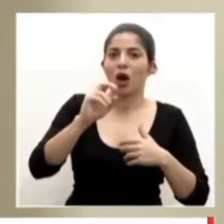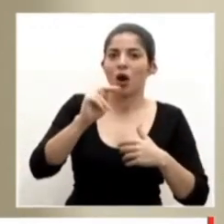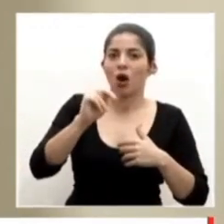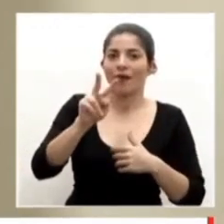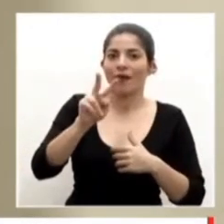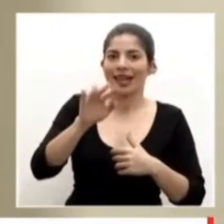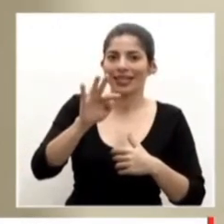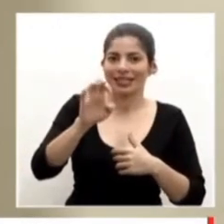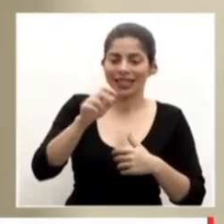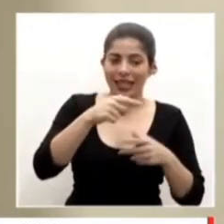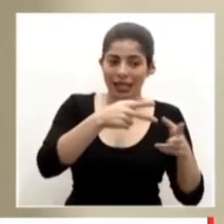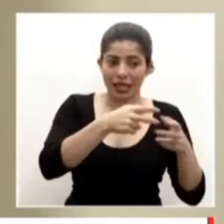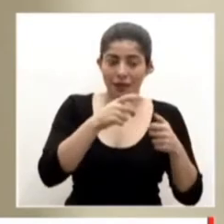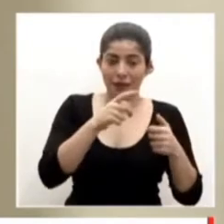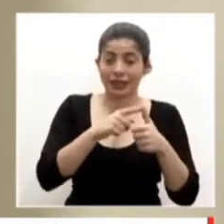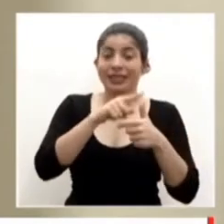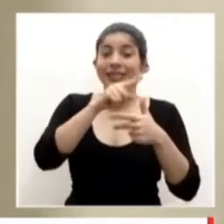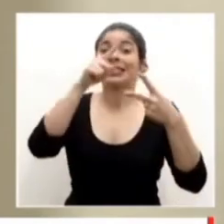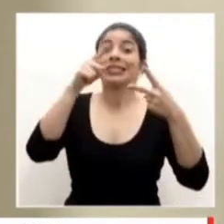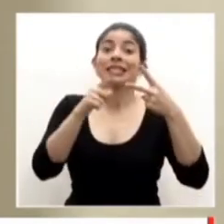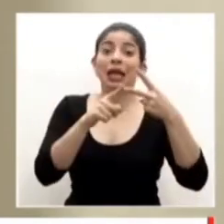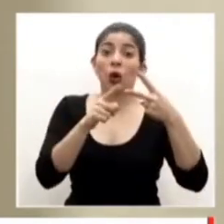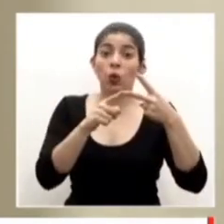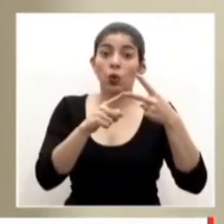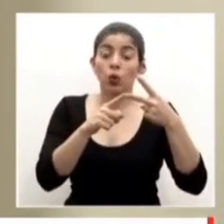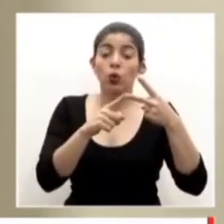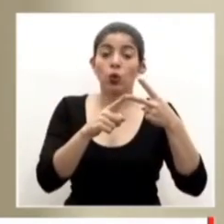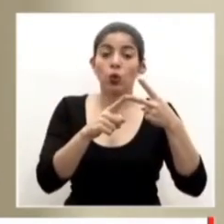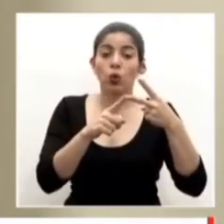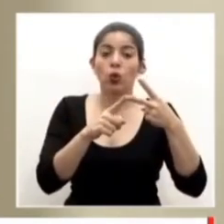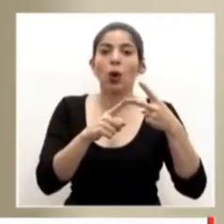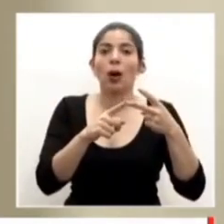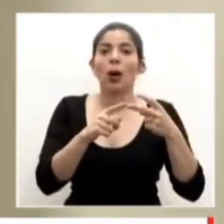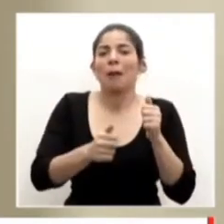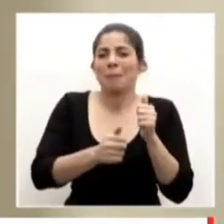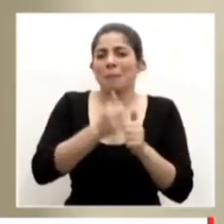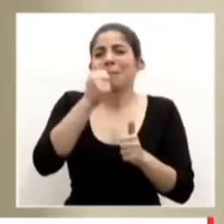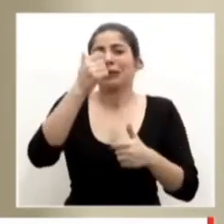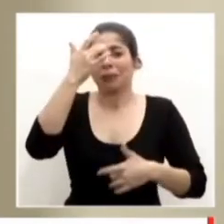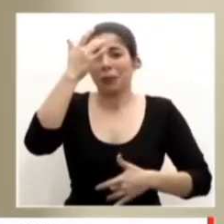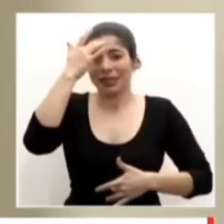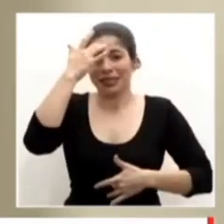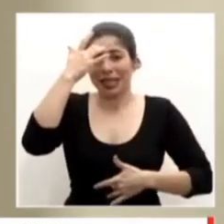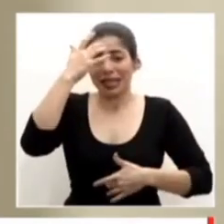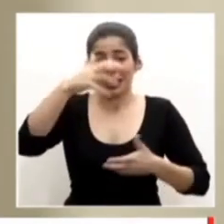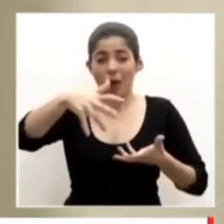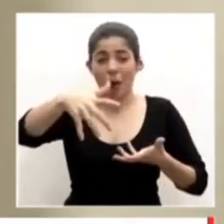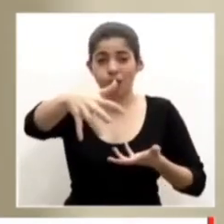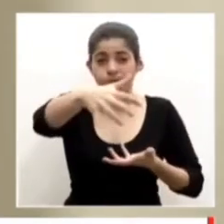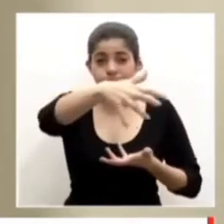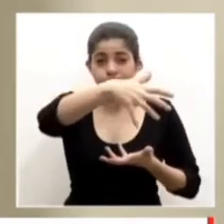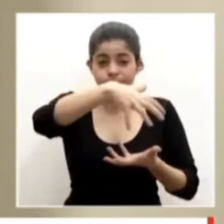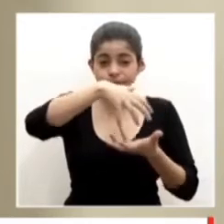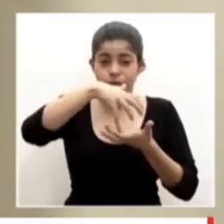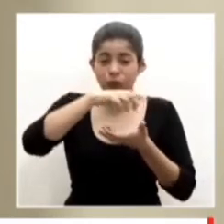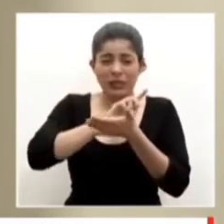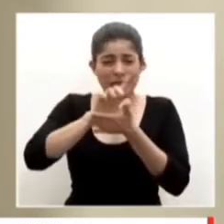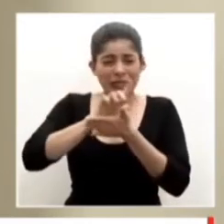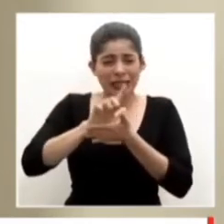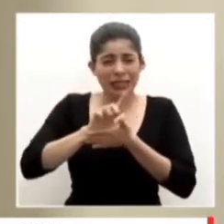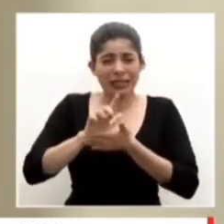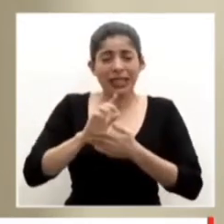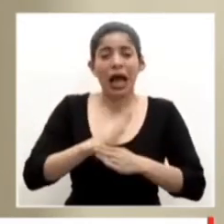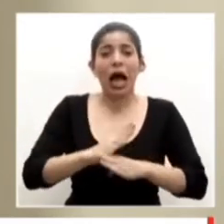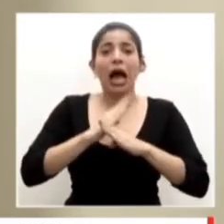es tomar ese mismo plasma, pero de una mucho mayor cantidad de pacientes, purificar los